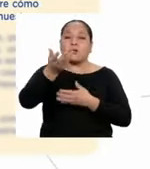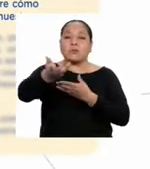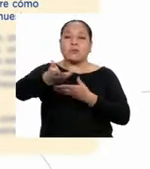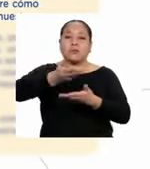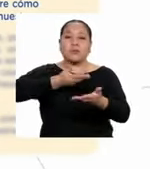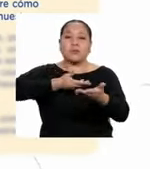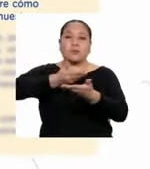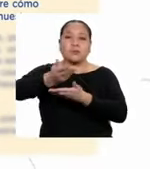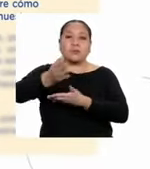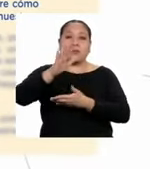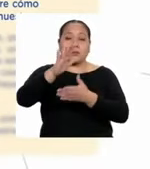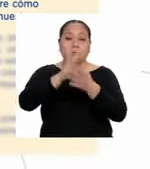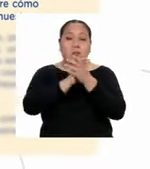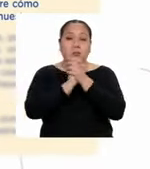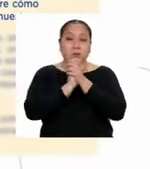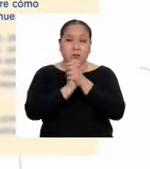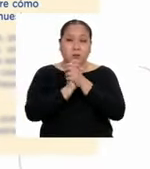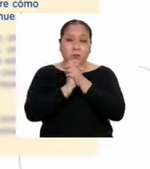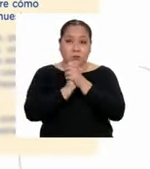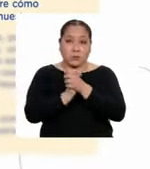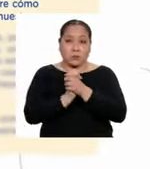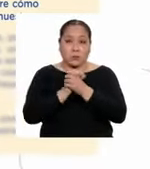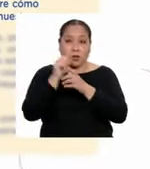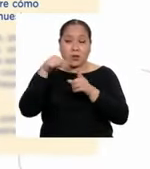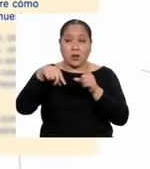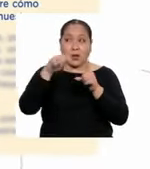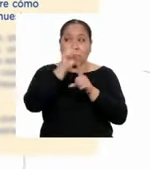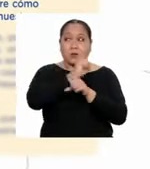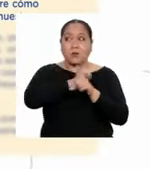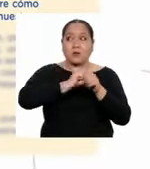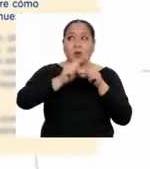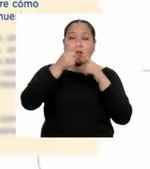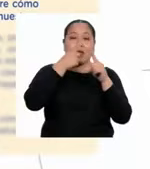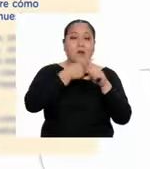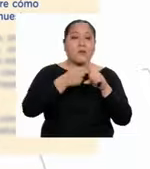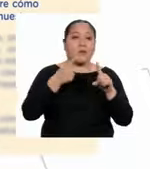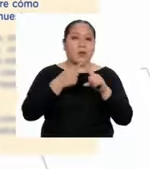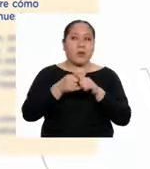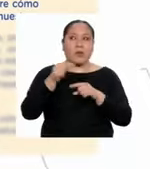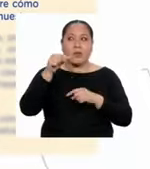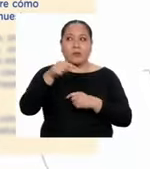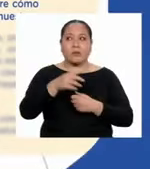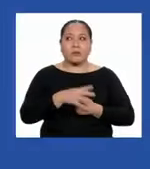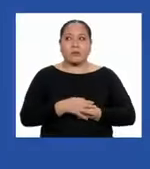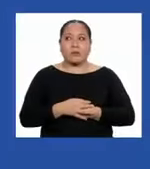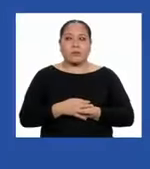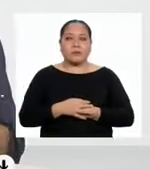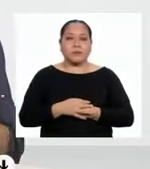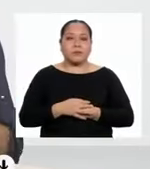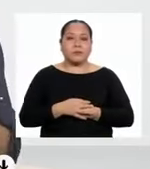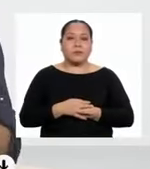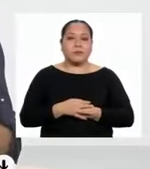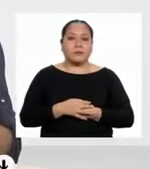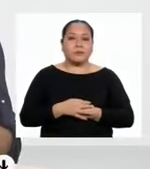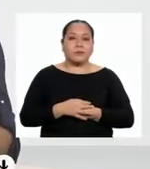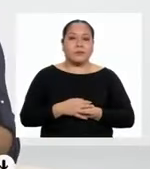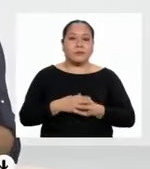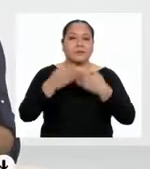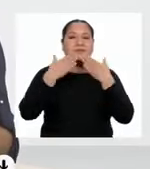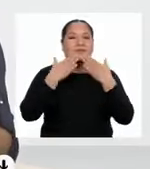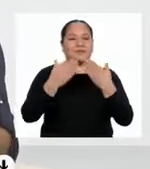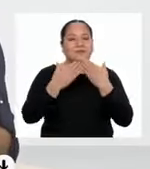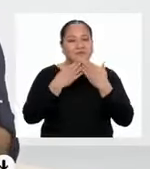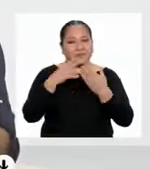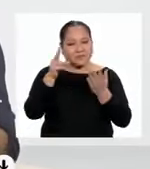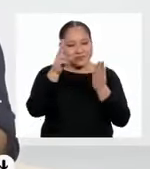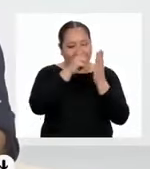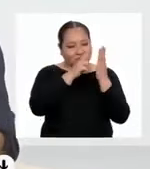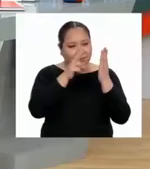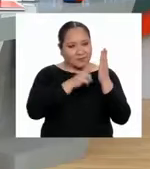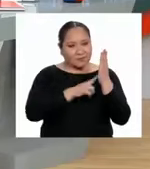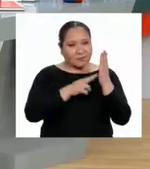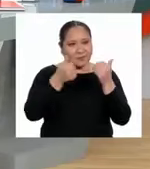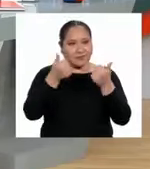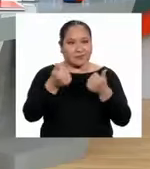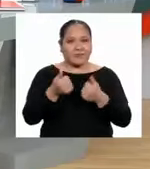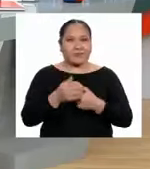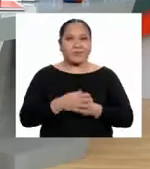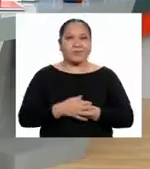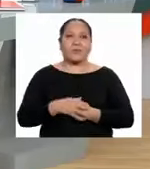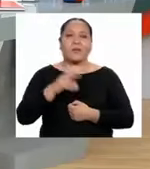compañeros en una sociedad tan diversa como la nuestra. Gracias por la lectura, Jonathan.